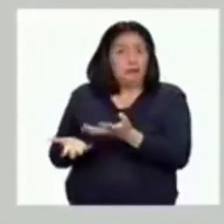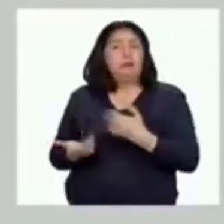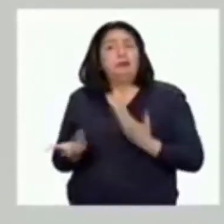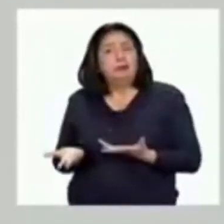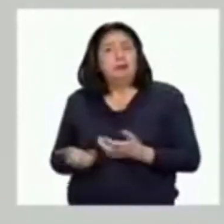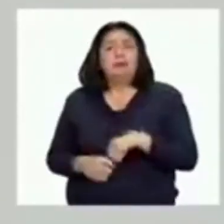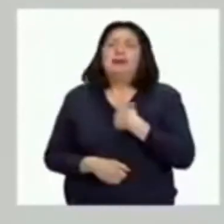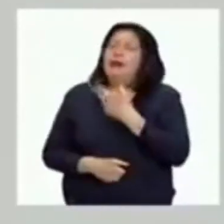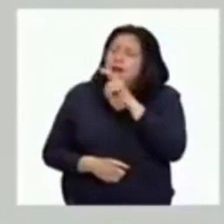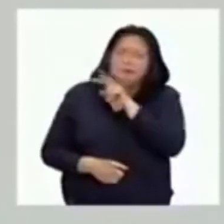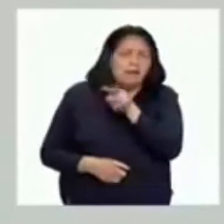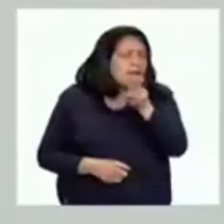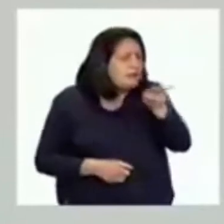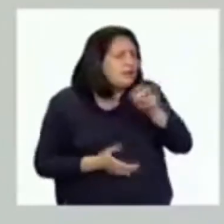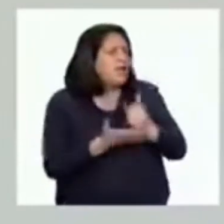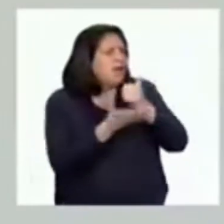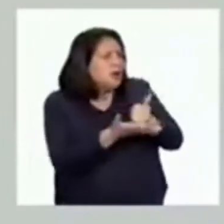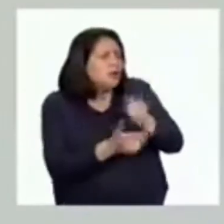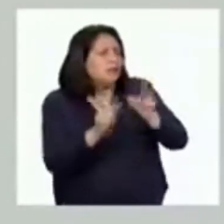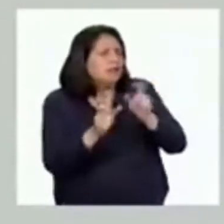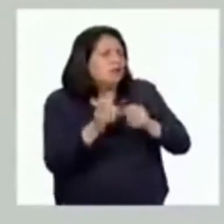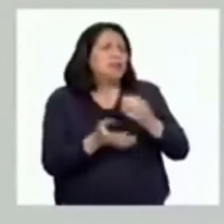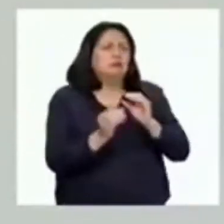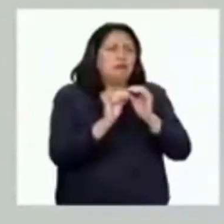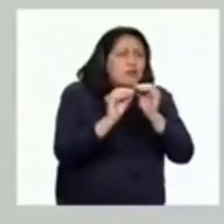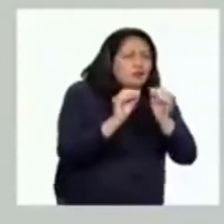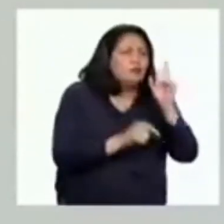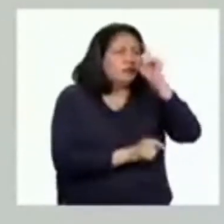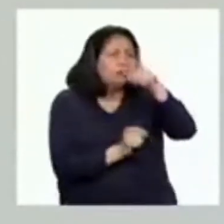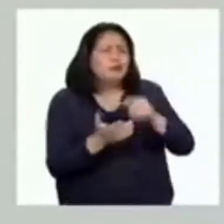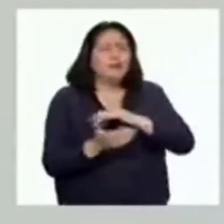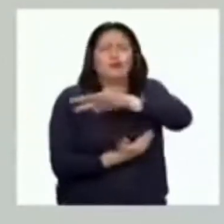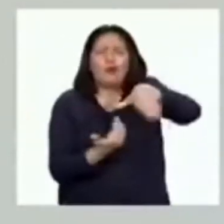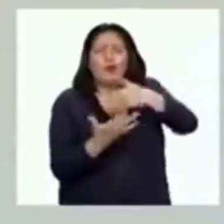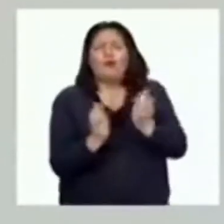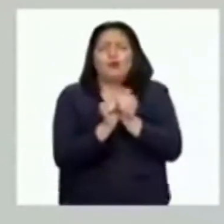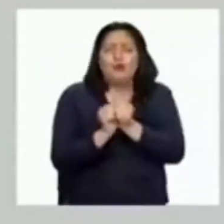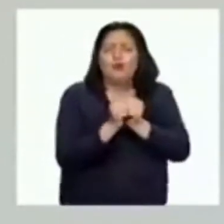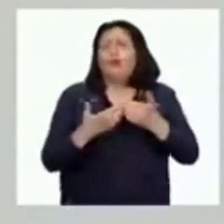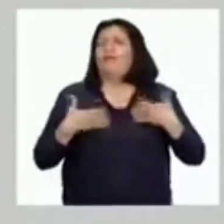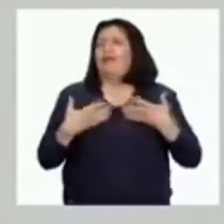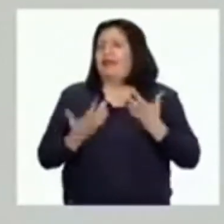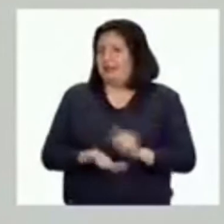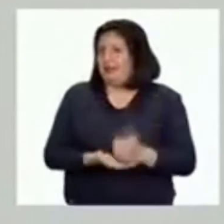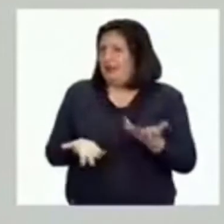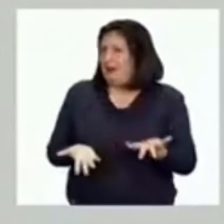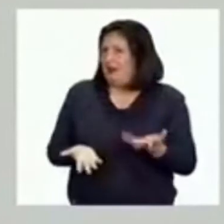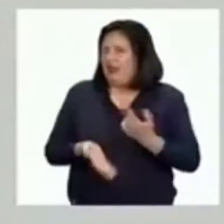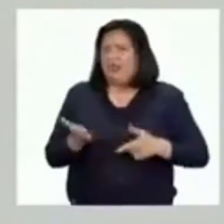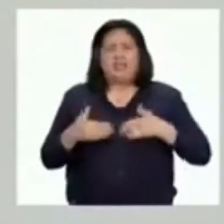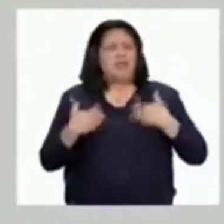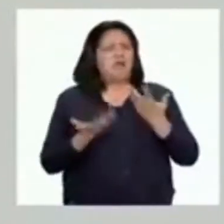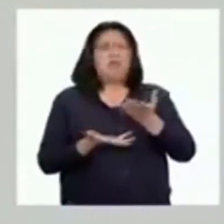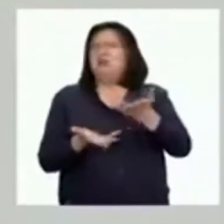No hay nada mejor que ver y ayudar a las personas a superar sus dificultades y ser felices juntos. Ahora, ¿qué podemos hacer ante la adversidad?